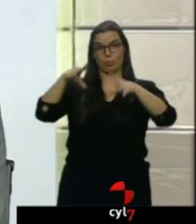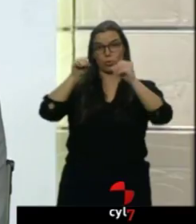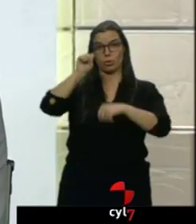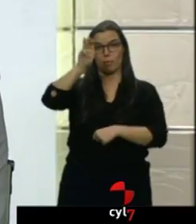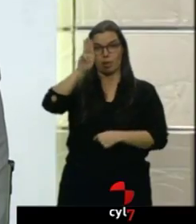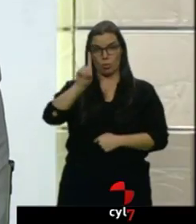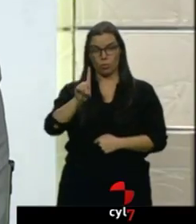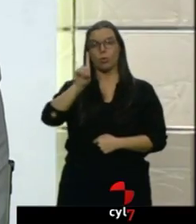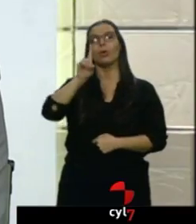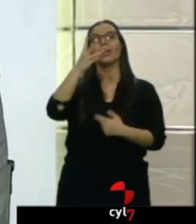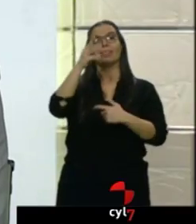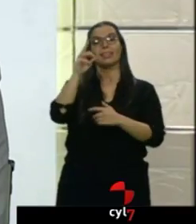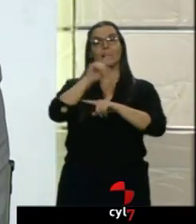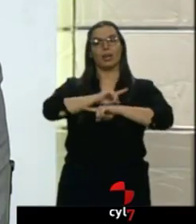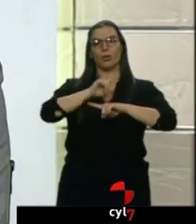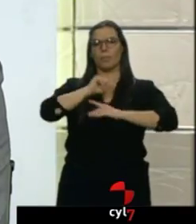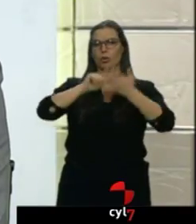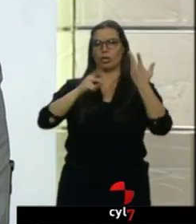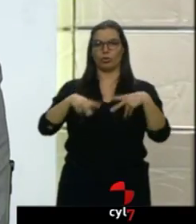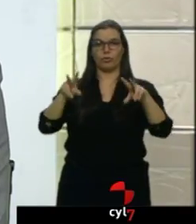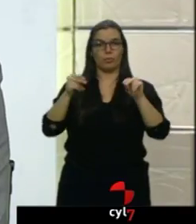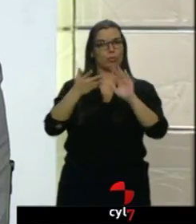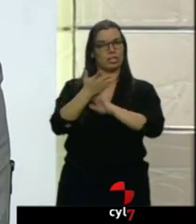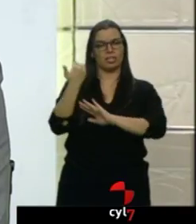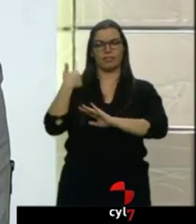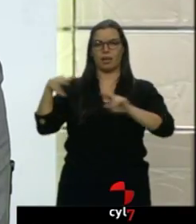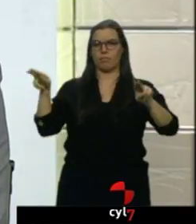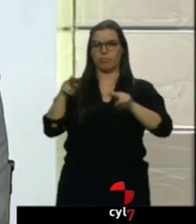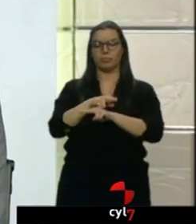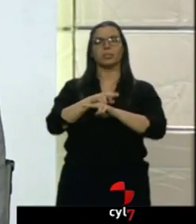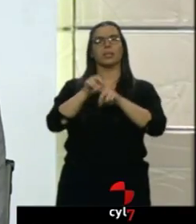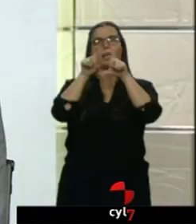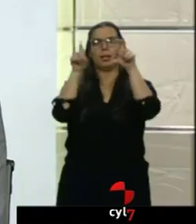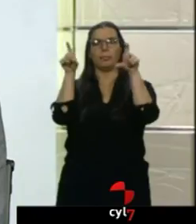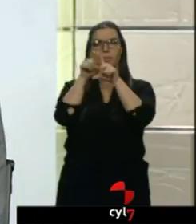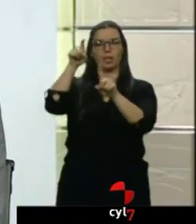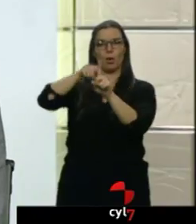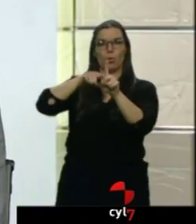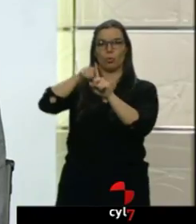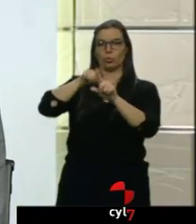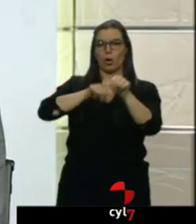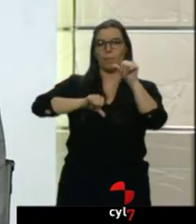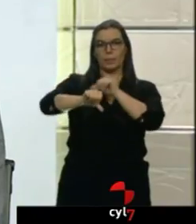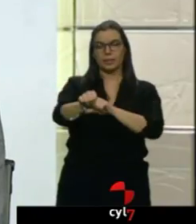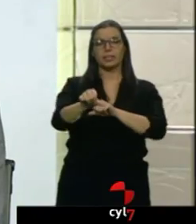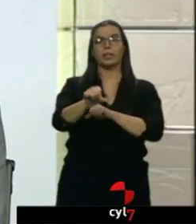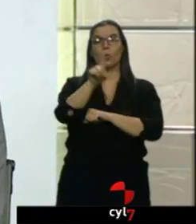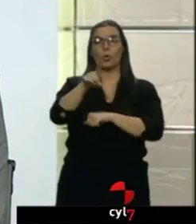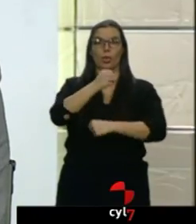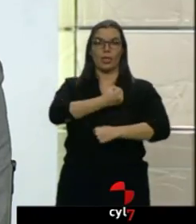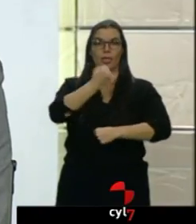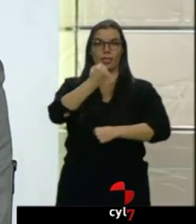30 de noviembre cesará la concesión y el uso será gratuito de la autopista.